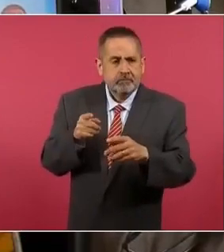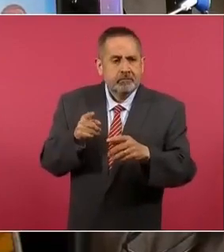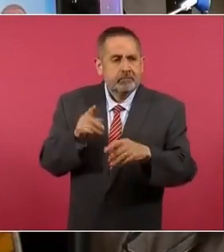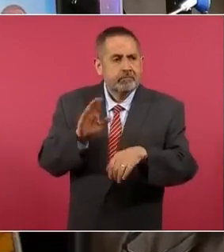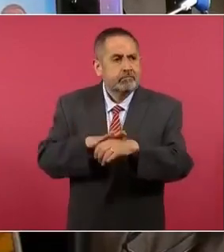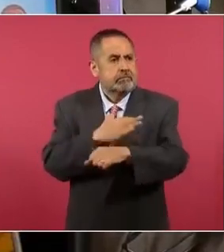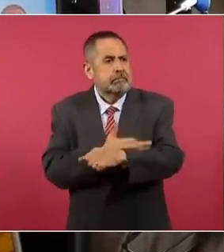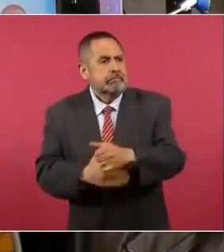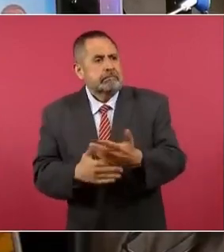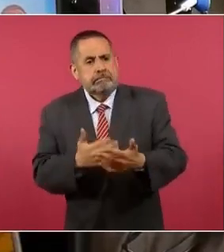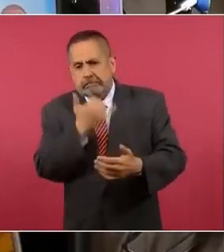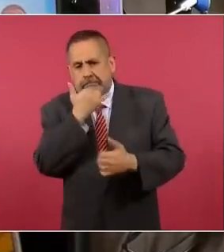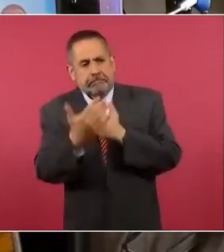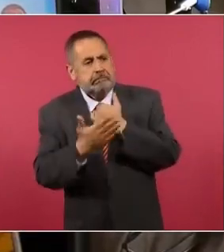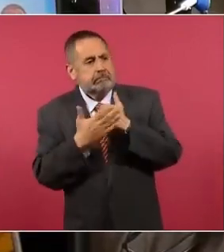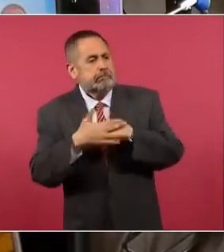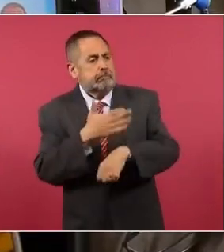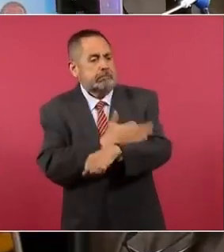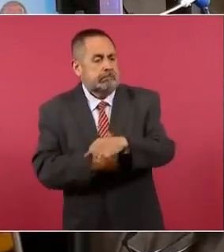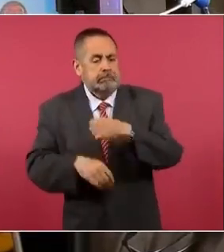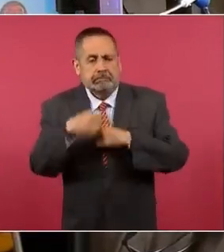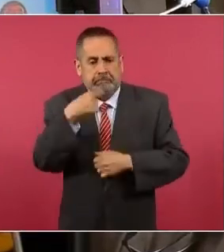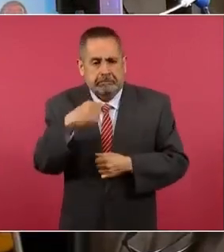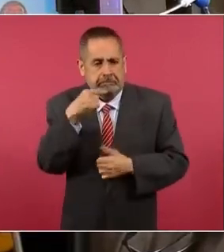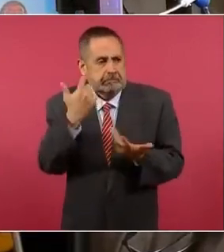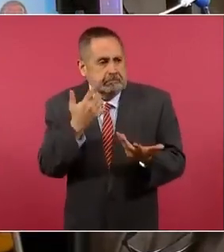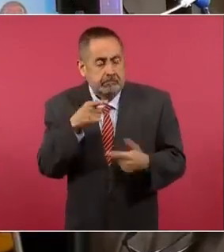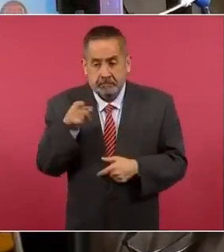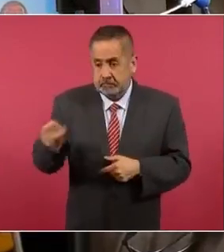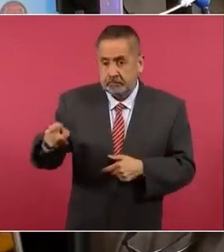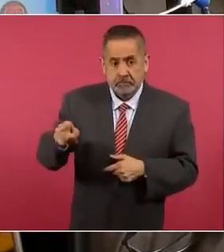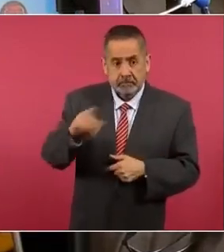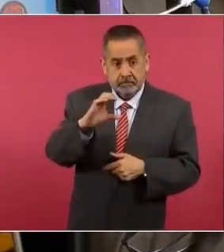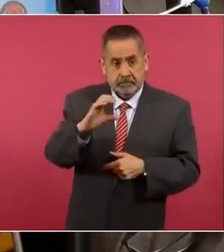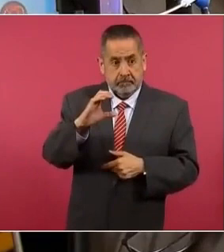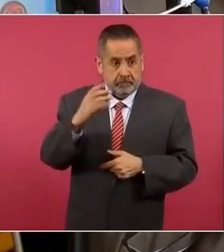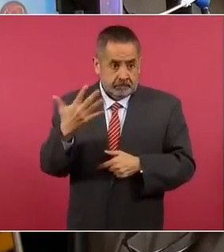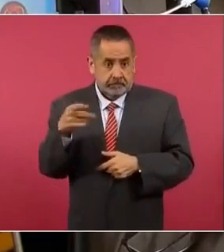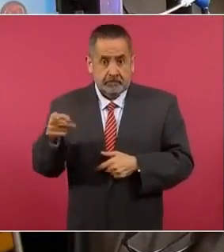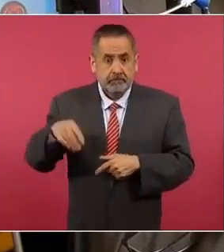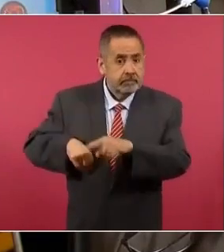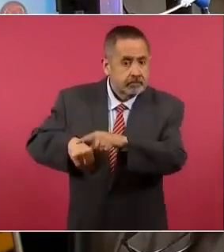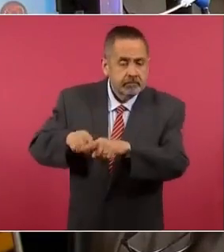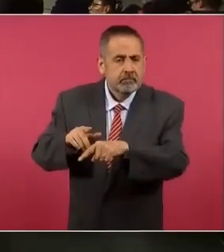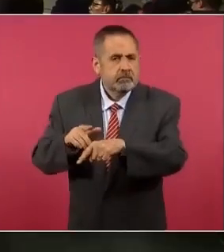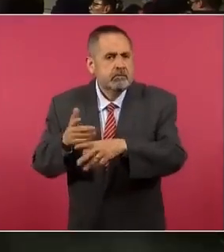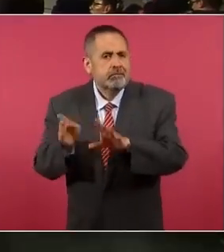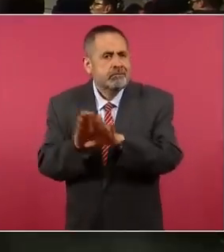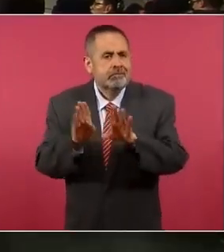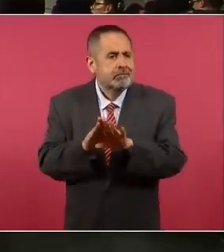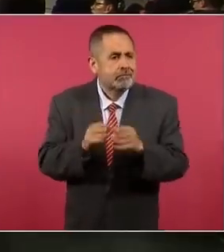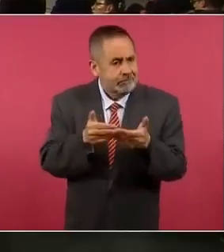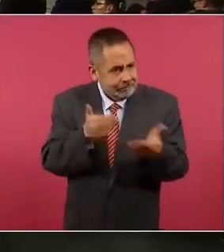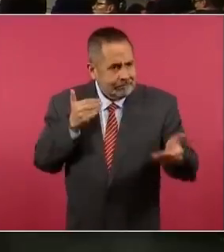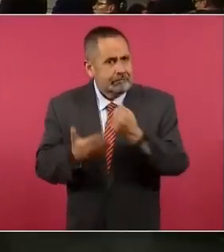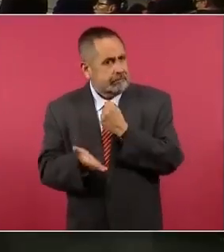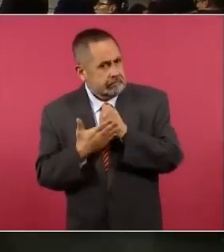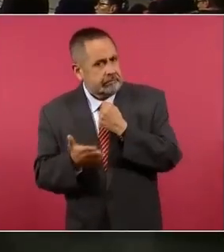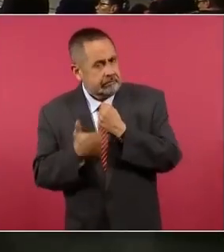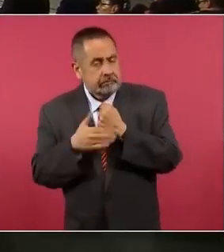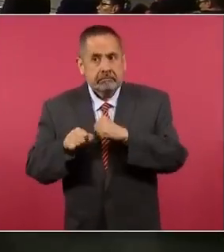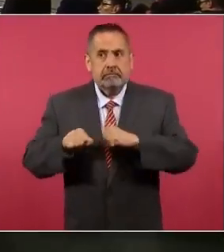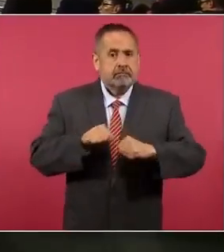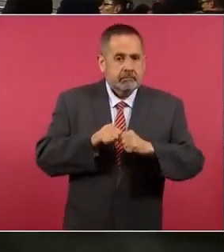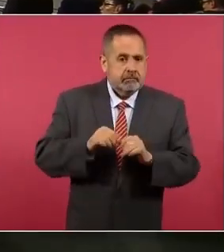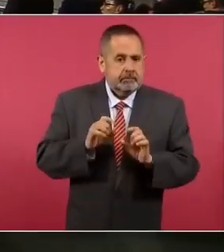¿O ahí de qué forma se podría resolver este pequeño espacio que